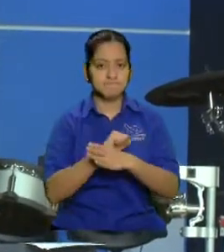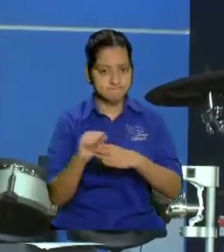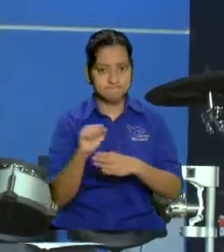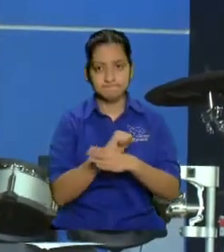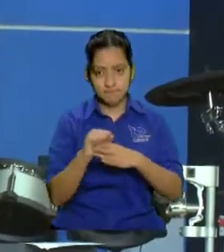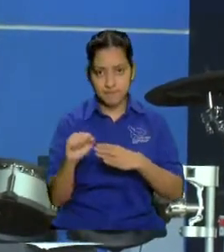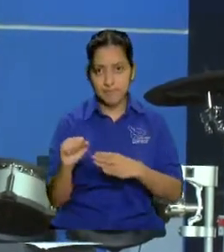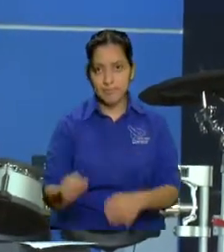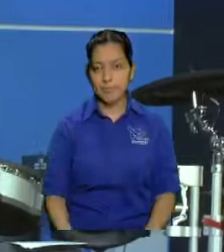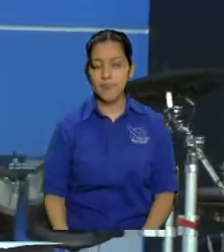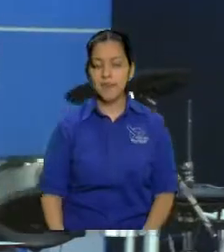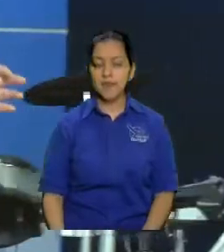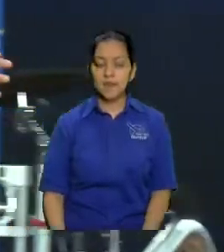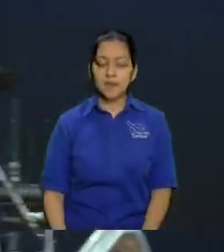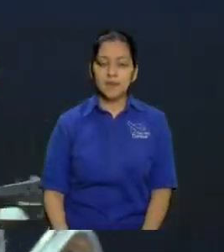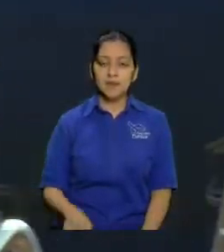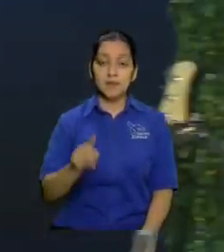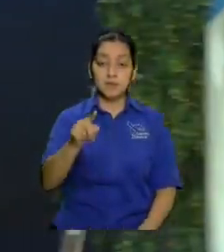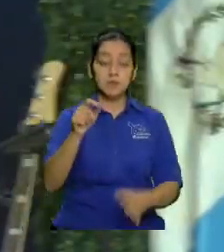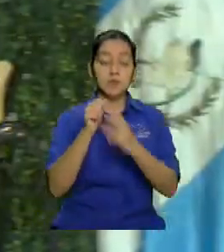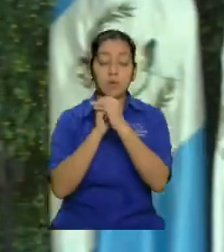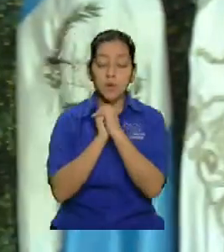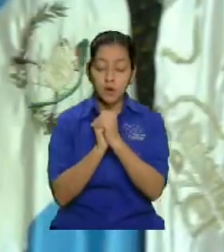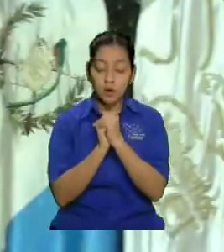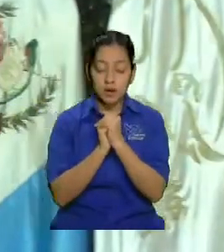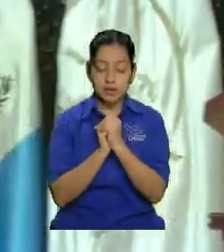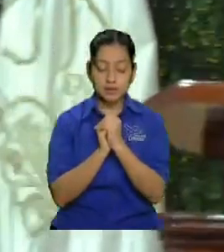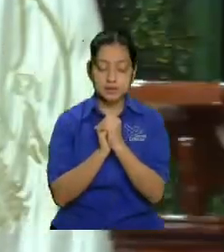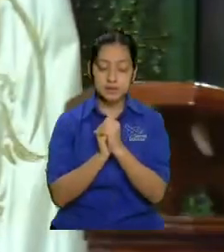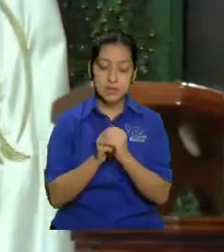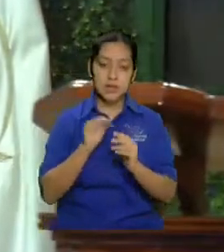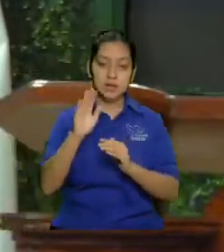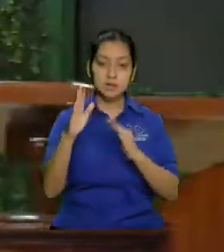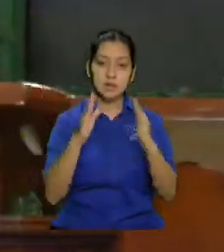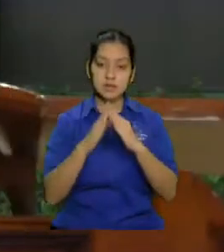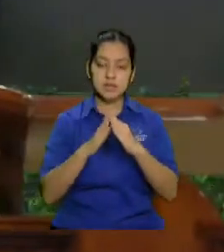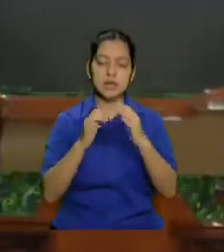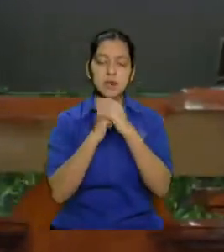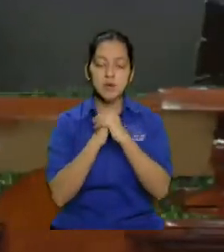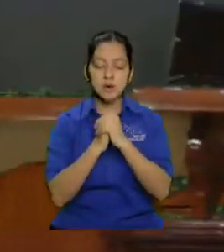tú oras entonces ores en tu casa ores por las puertas